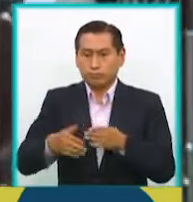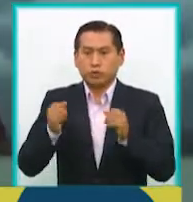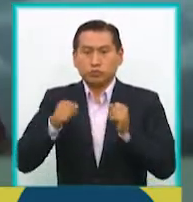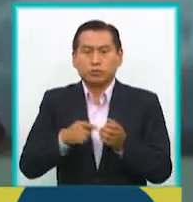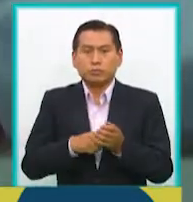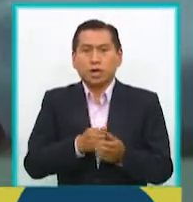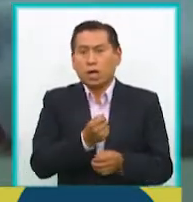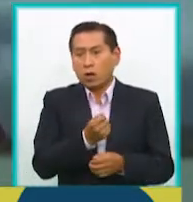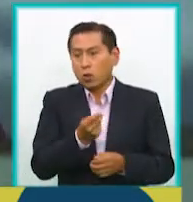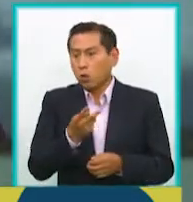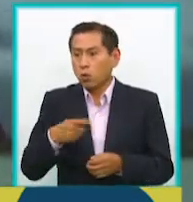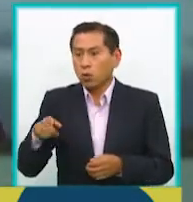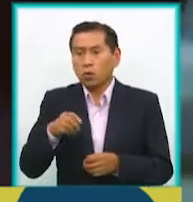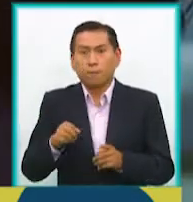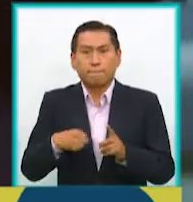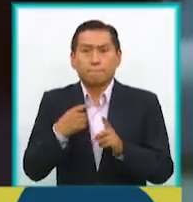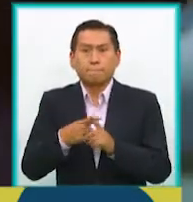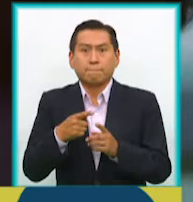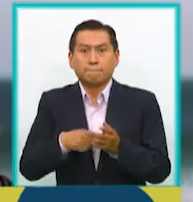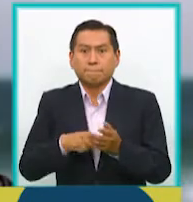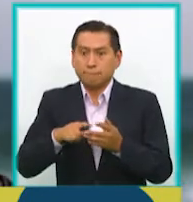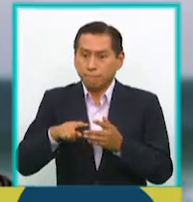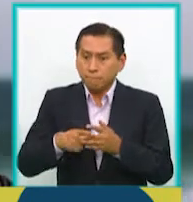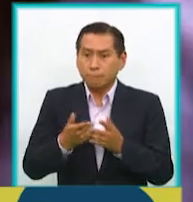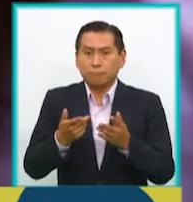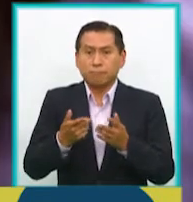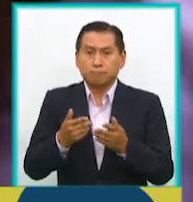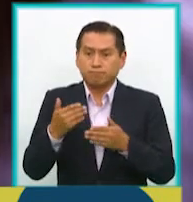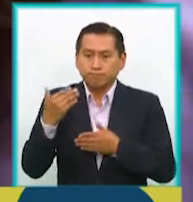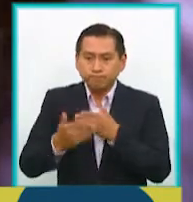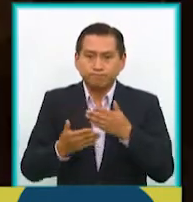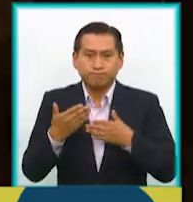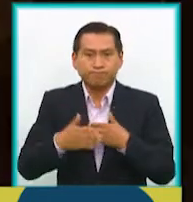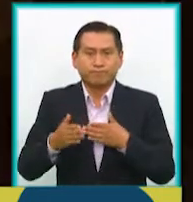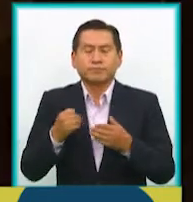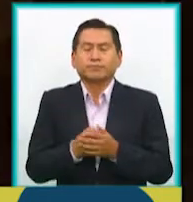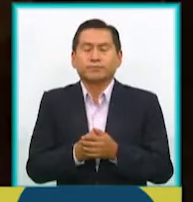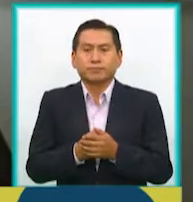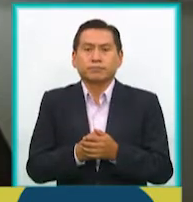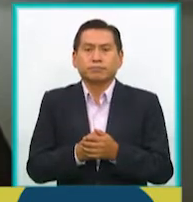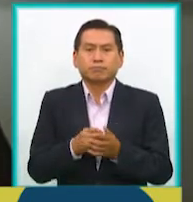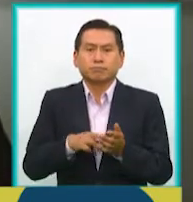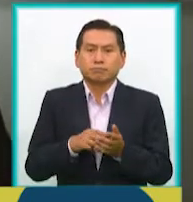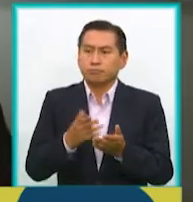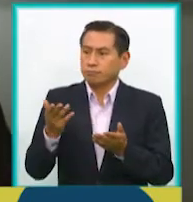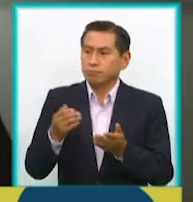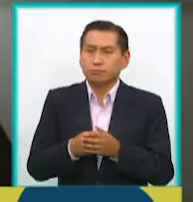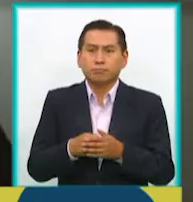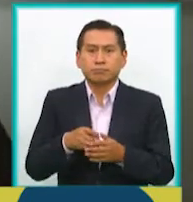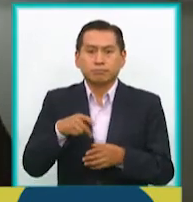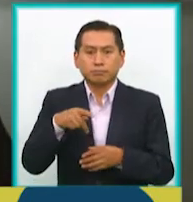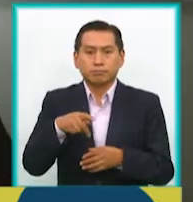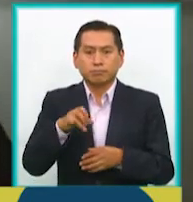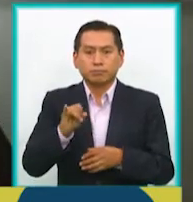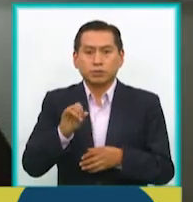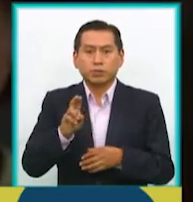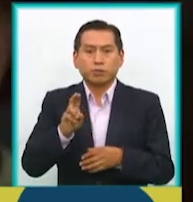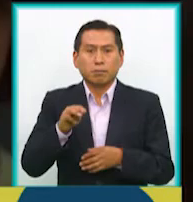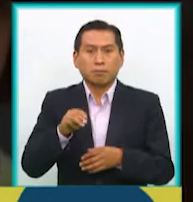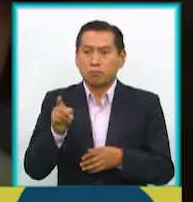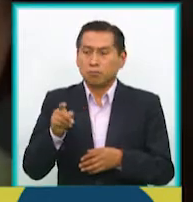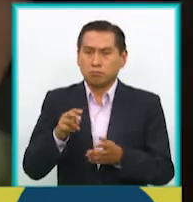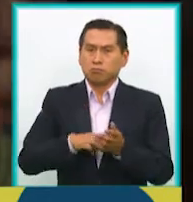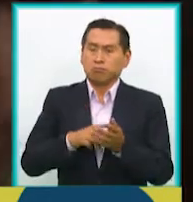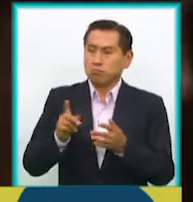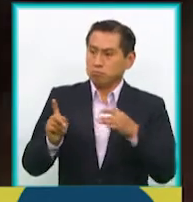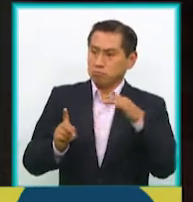en algunos casos inclusive comenzarlas y poder desarrollarlas, que ha sido el caso del Piu, que para mí ha sido una